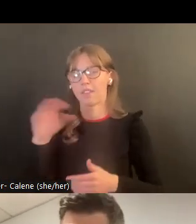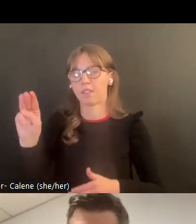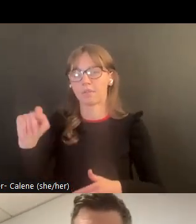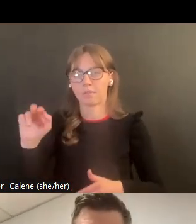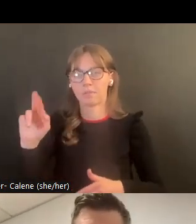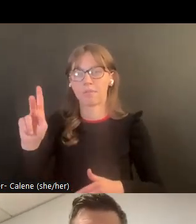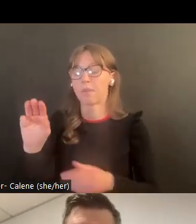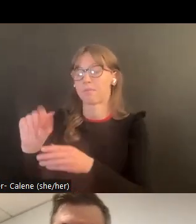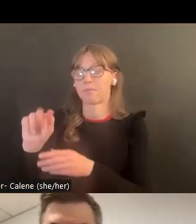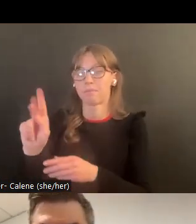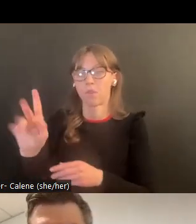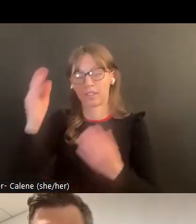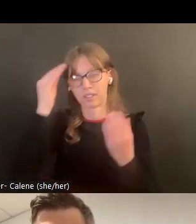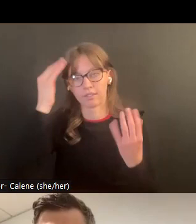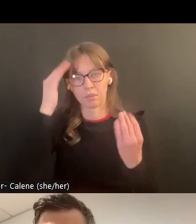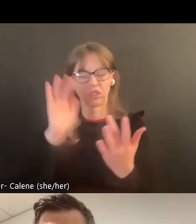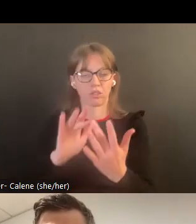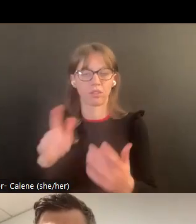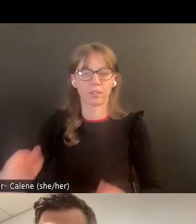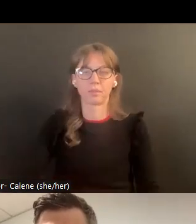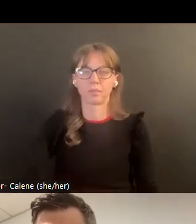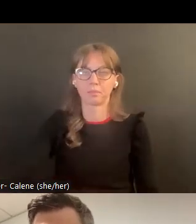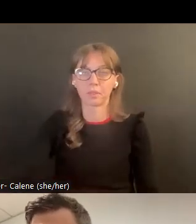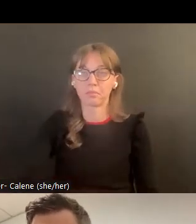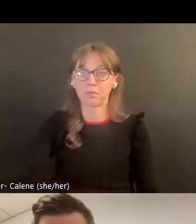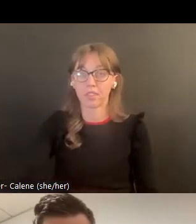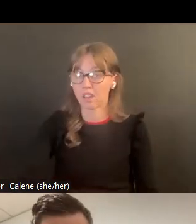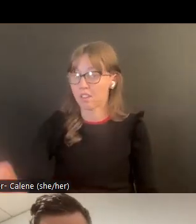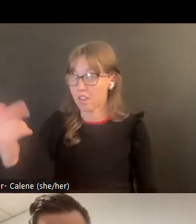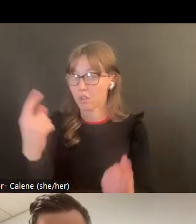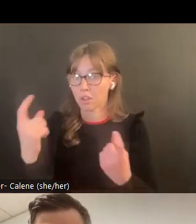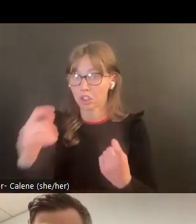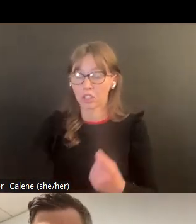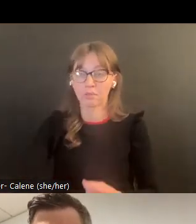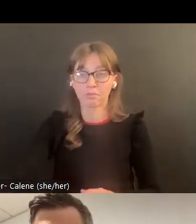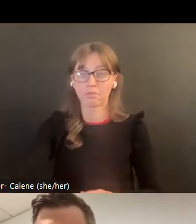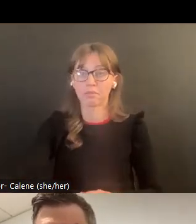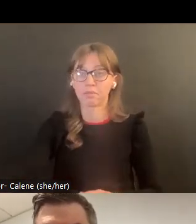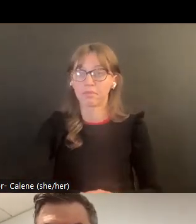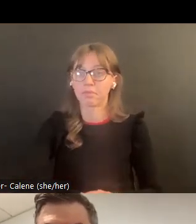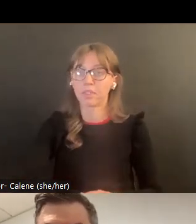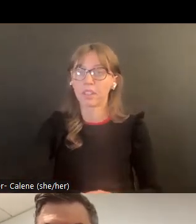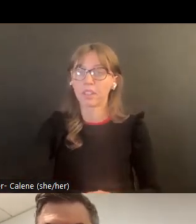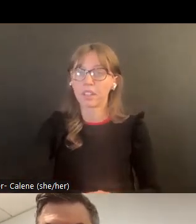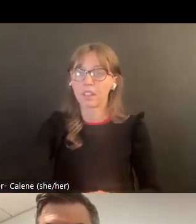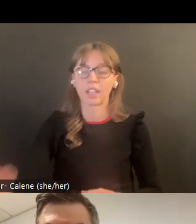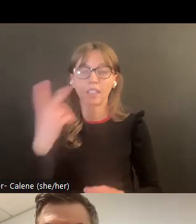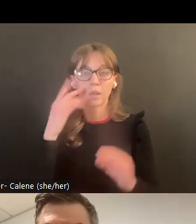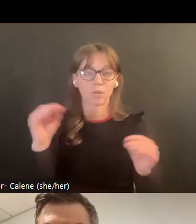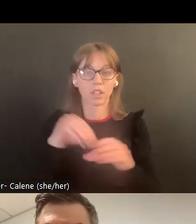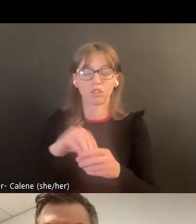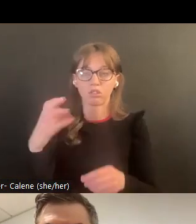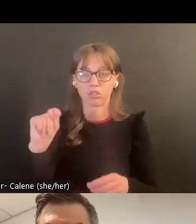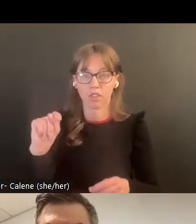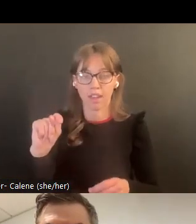también y va a tener la información de contacto de Mark tiene alguna otra pregunta no estoy viendo voy a darle un